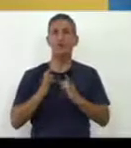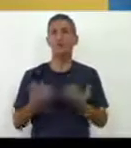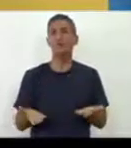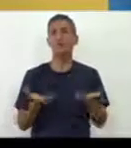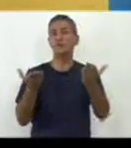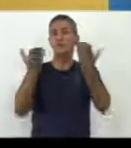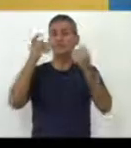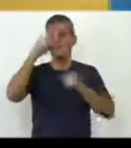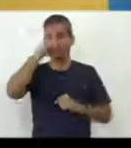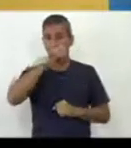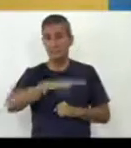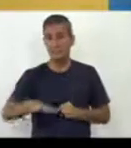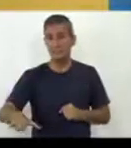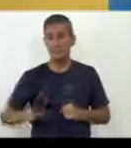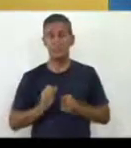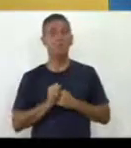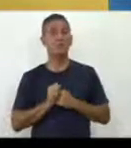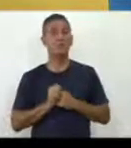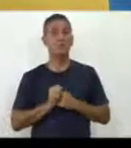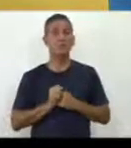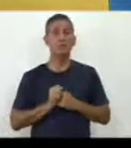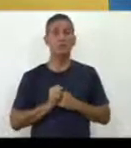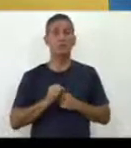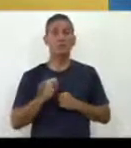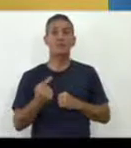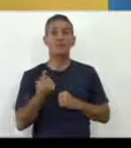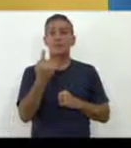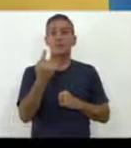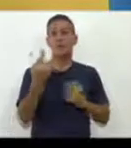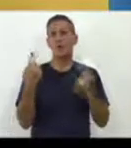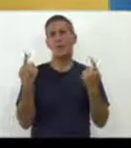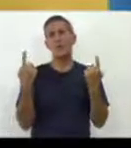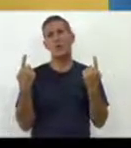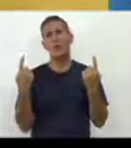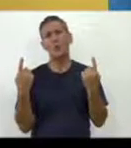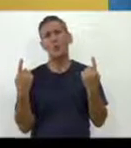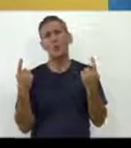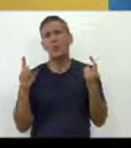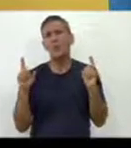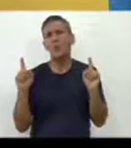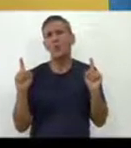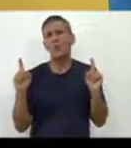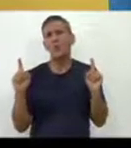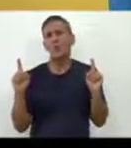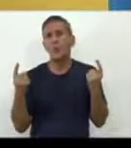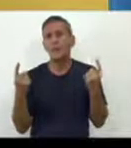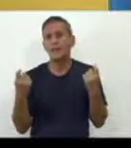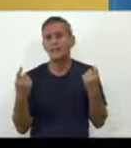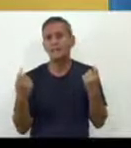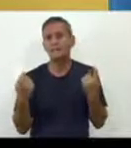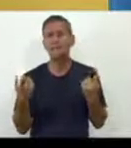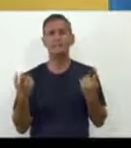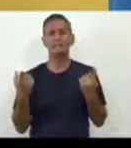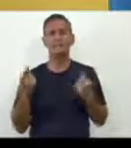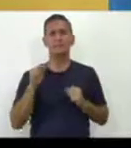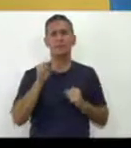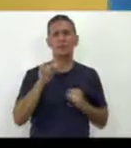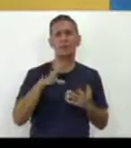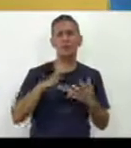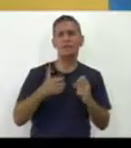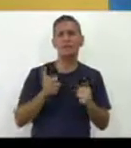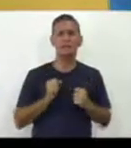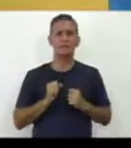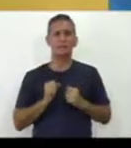en función del desarrollo de los niños y las niñas es una necesidad porque de esa